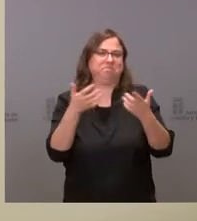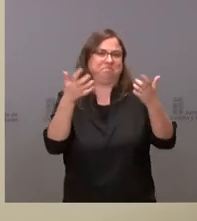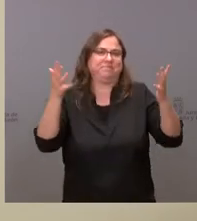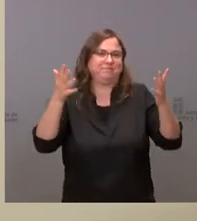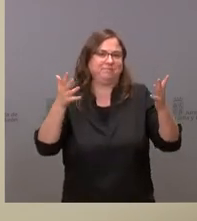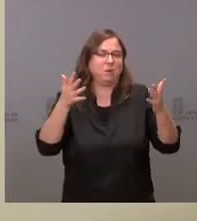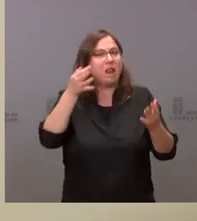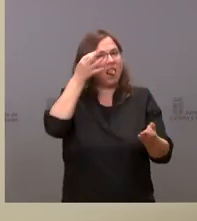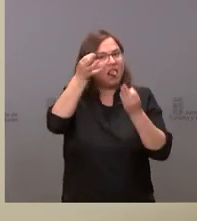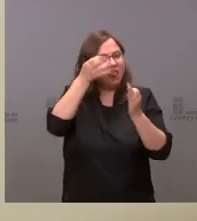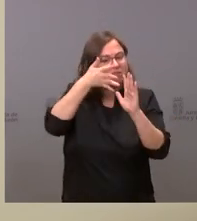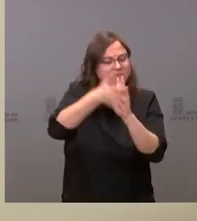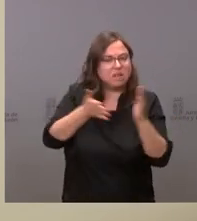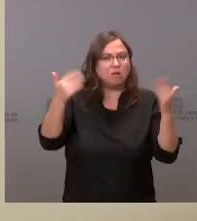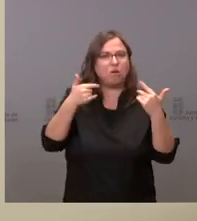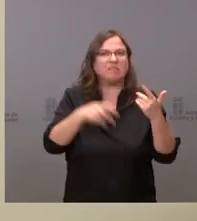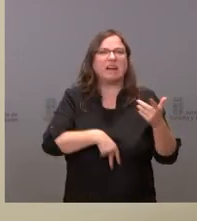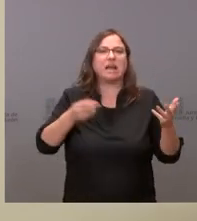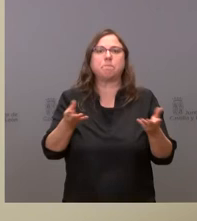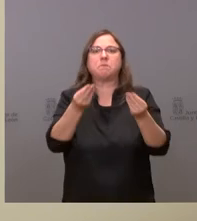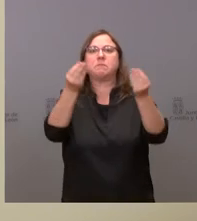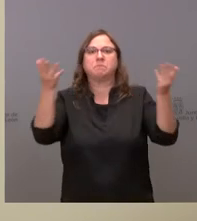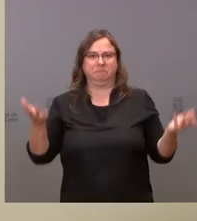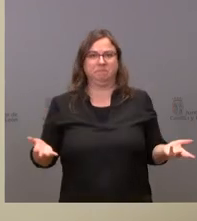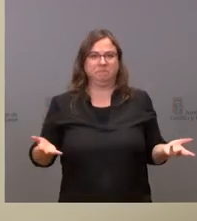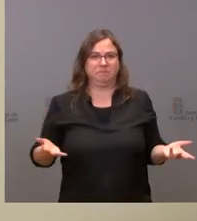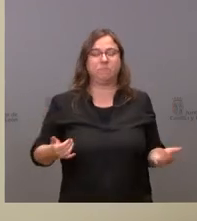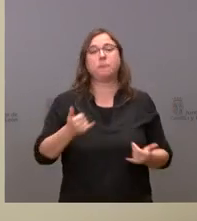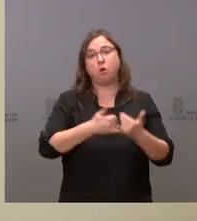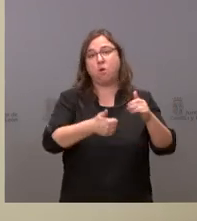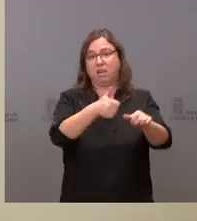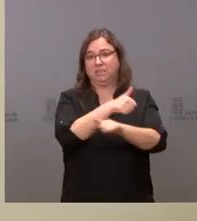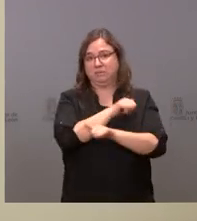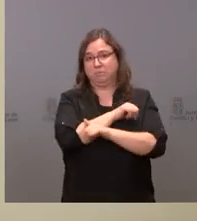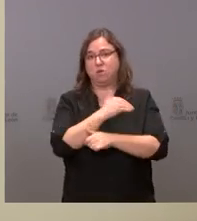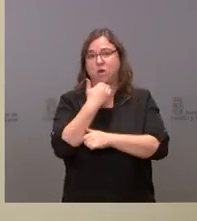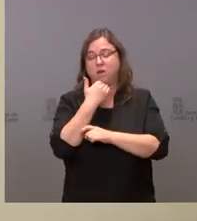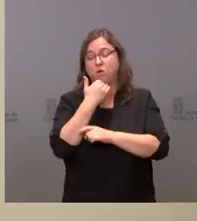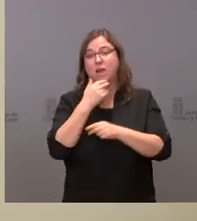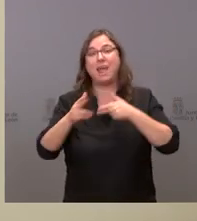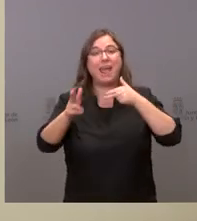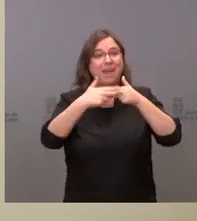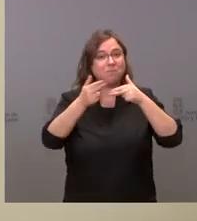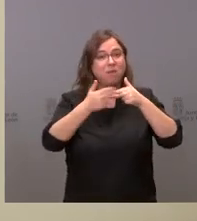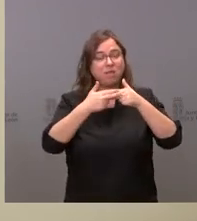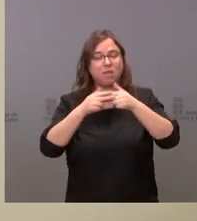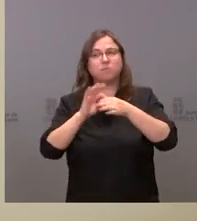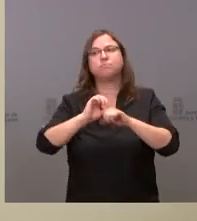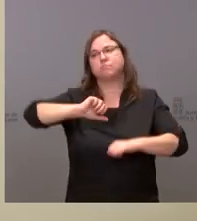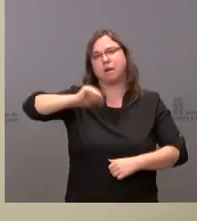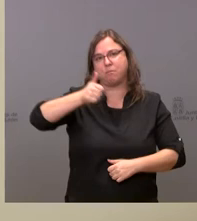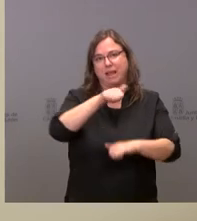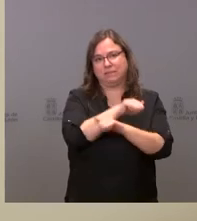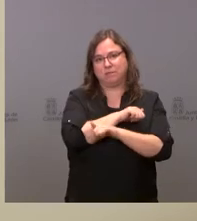inconcreto y nosotros esperamos que se acepten las enmiendas a ese respecto en la